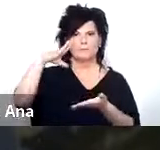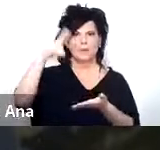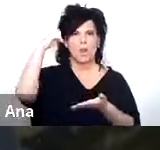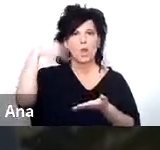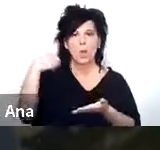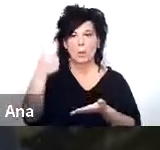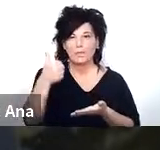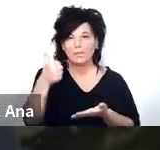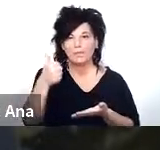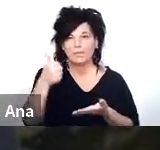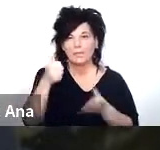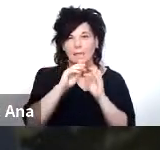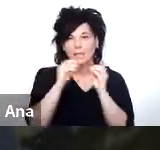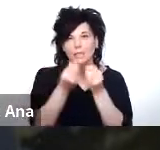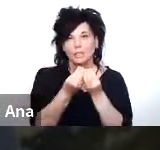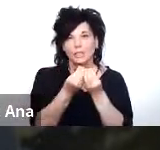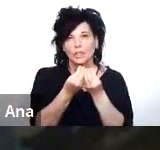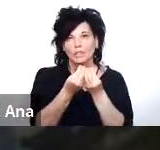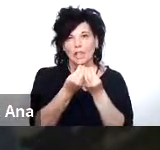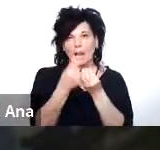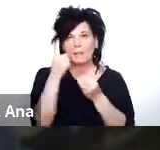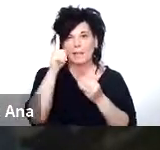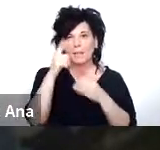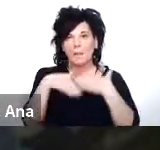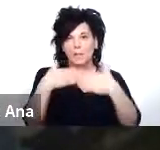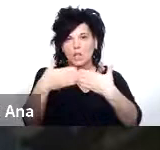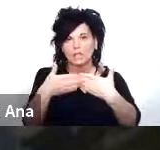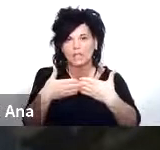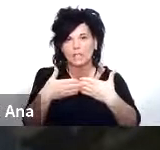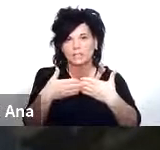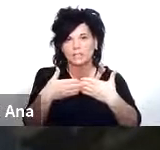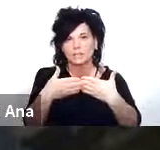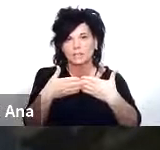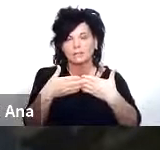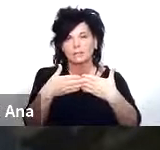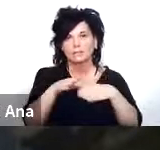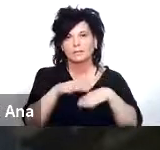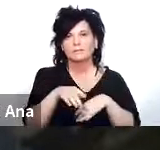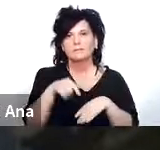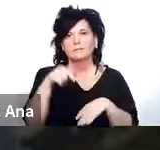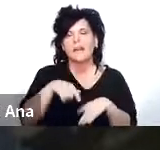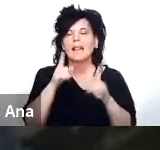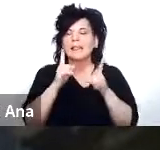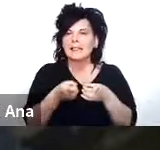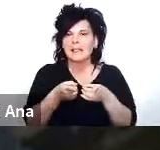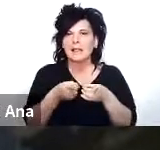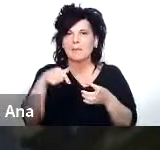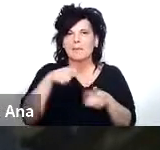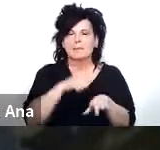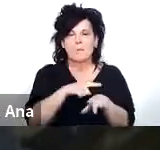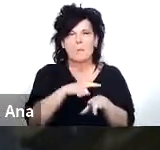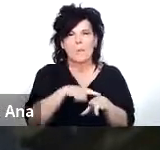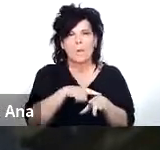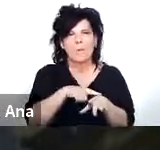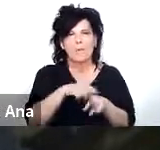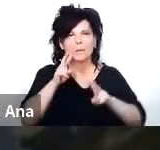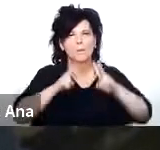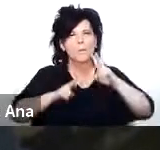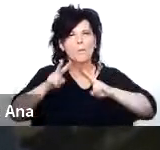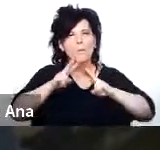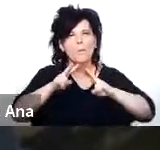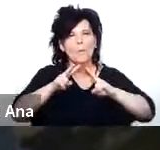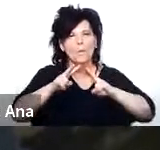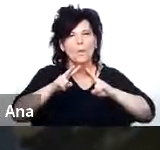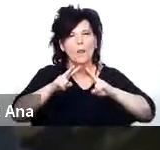96 que son en nuestro primer proceso y estamos también en este momento buscando ampliar nuestra